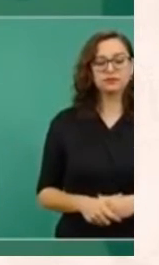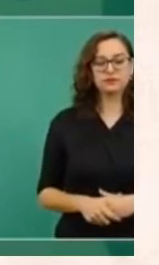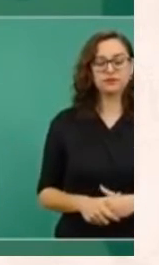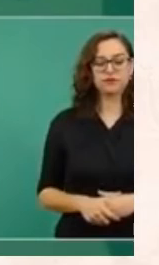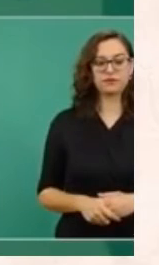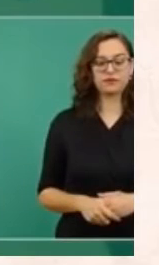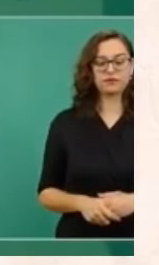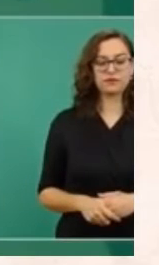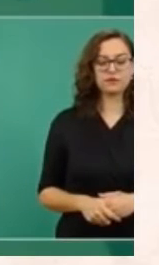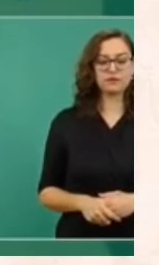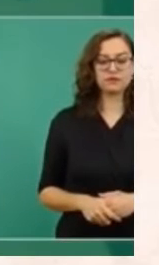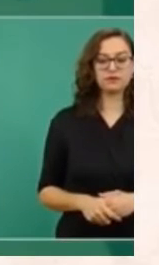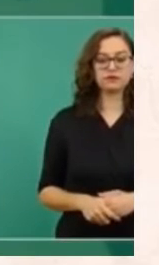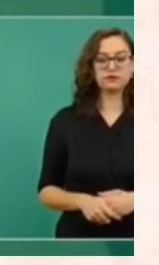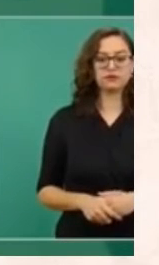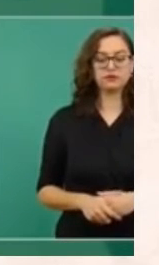Se triunfa,